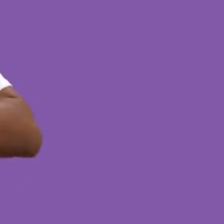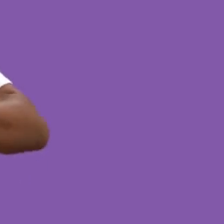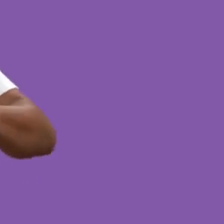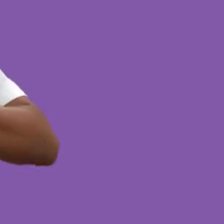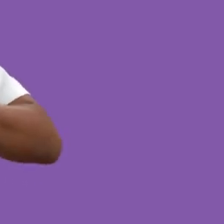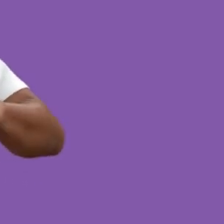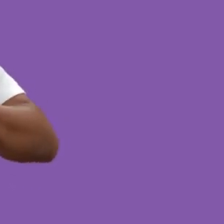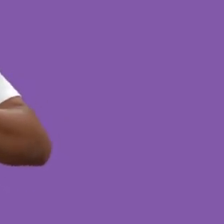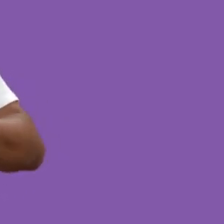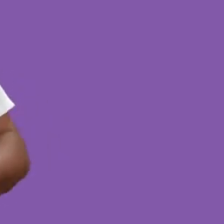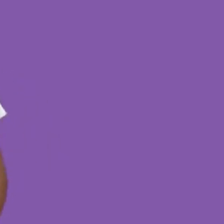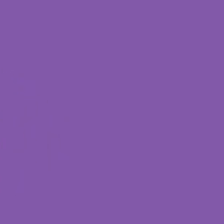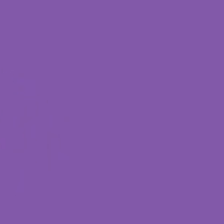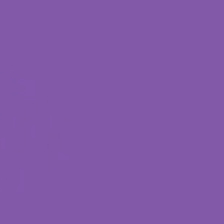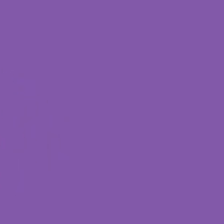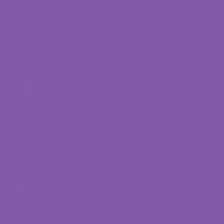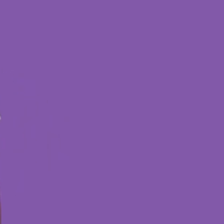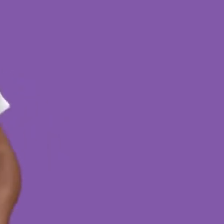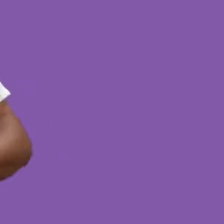Mover